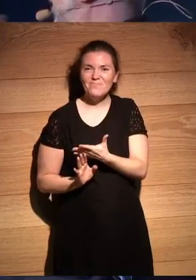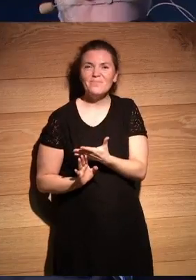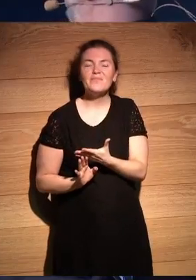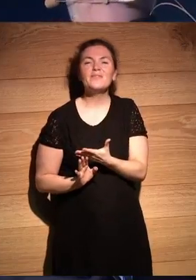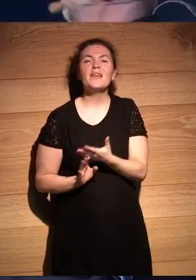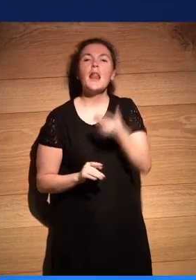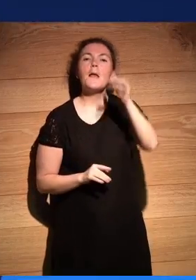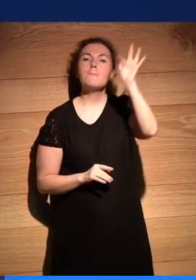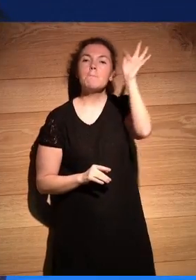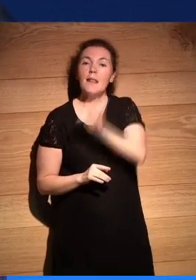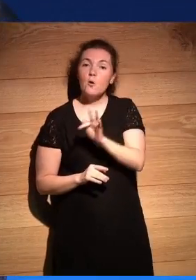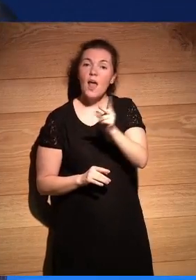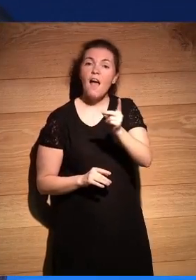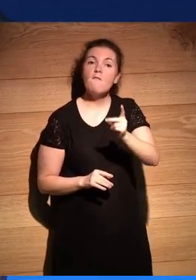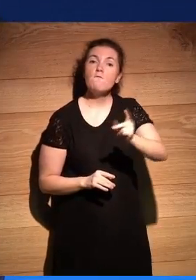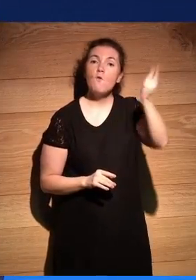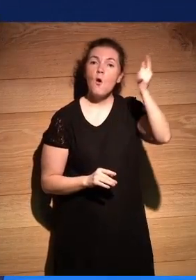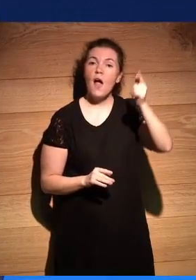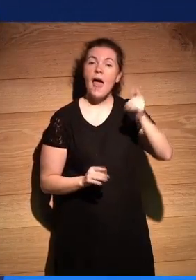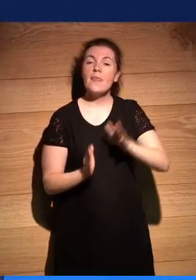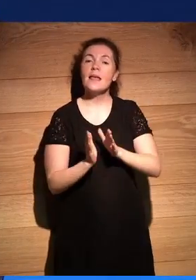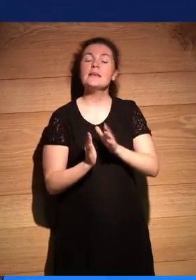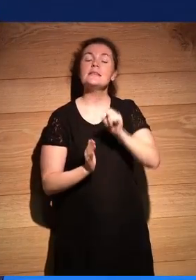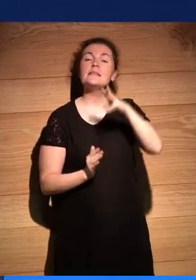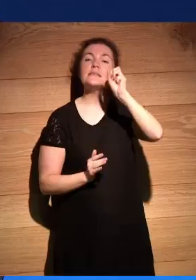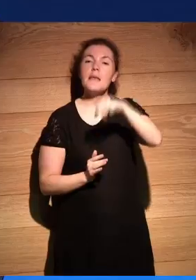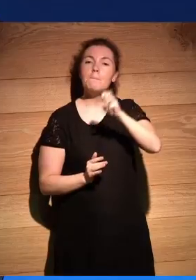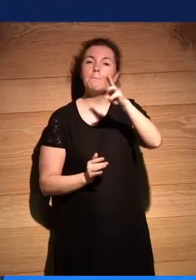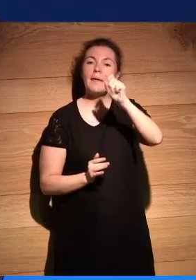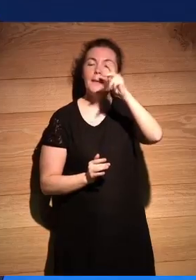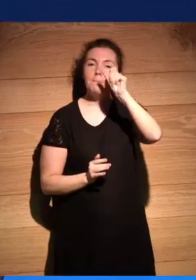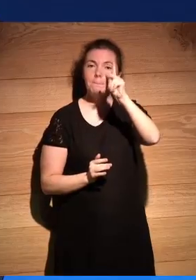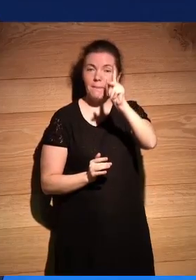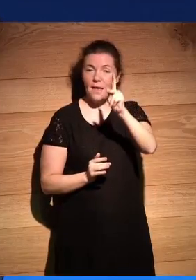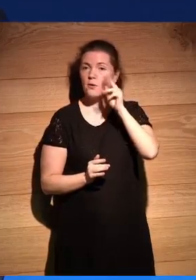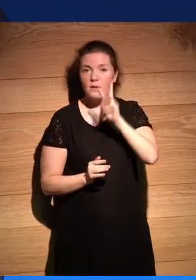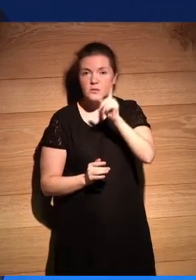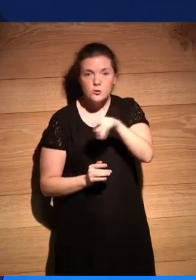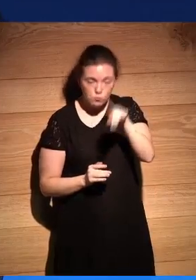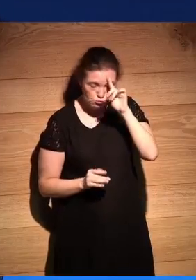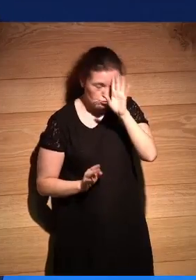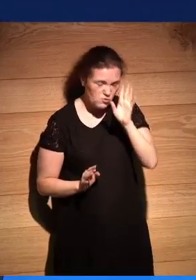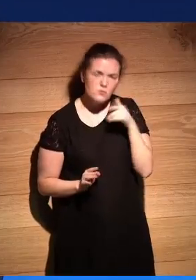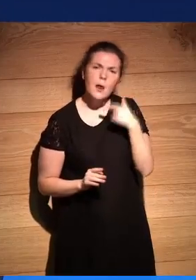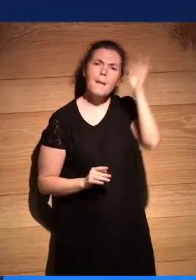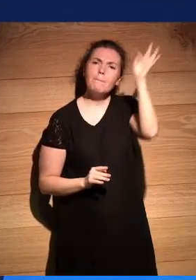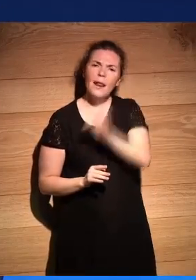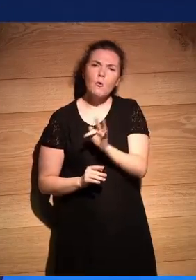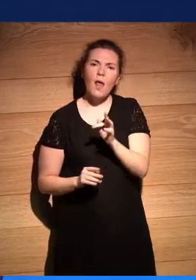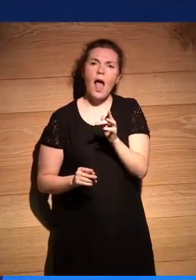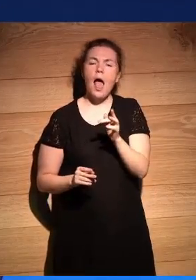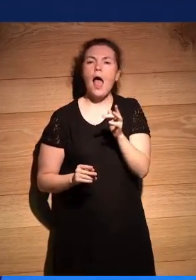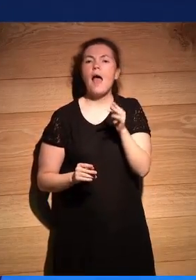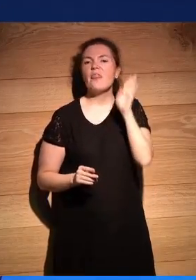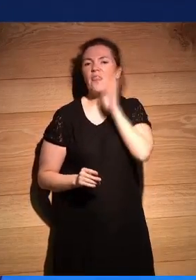la película está la fuga de Sam Peckinpah no sé si la vieron con Steve McQueen y Ali McGraw que bueno es una película de delincuentes